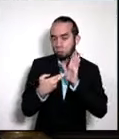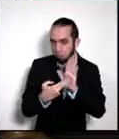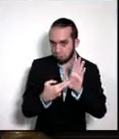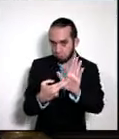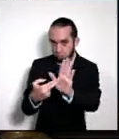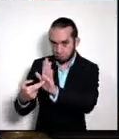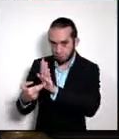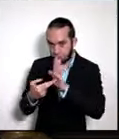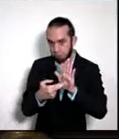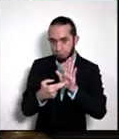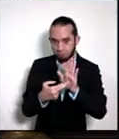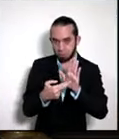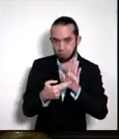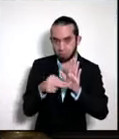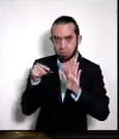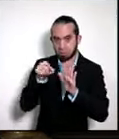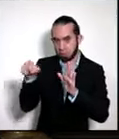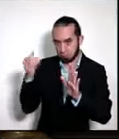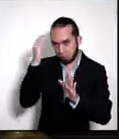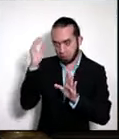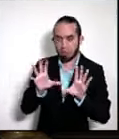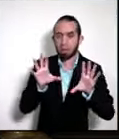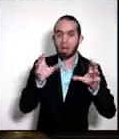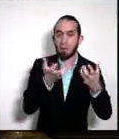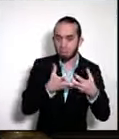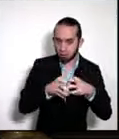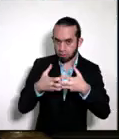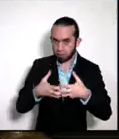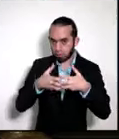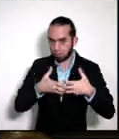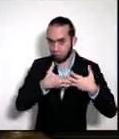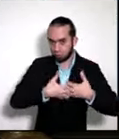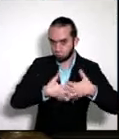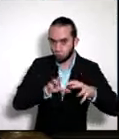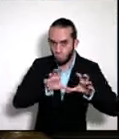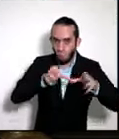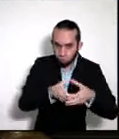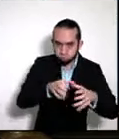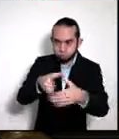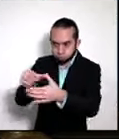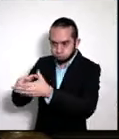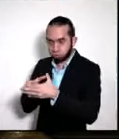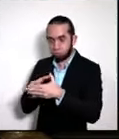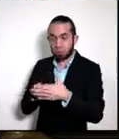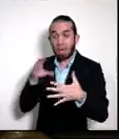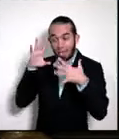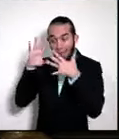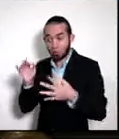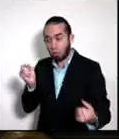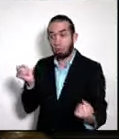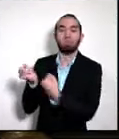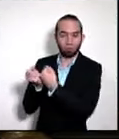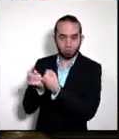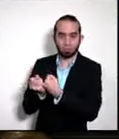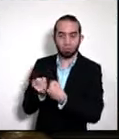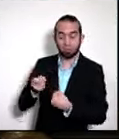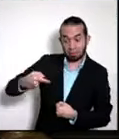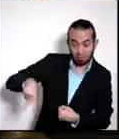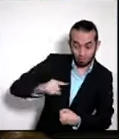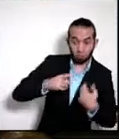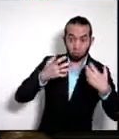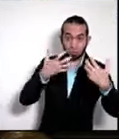precisamente por cámaras empresariales que han apoyado esta decisión porque ellos confían